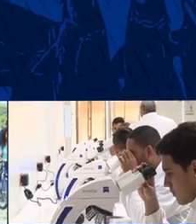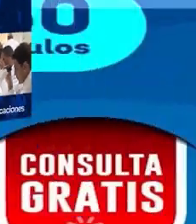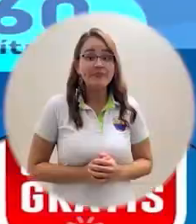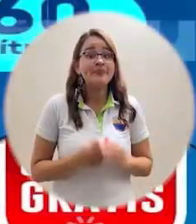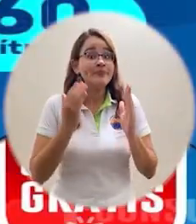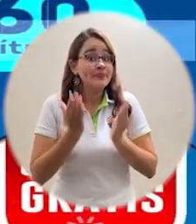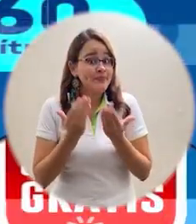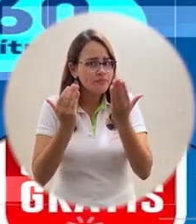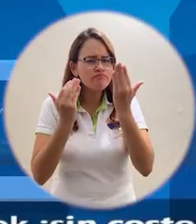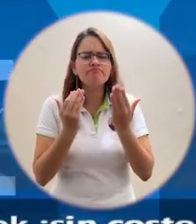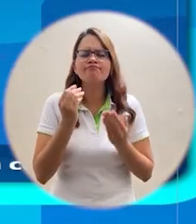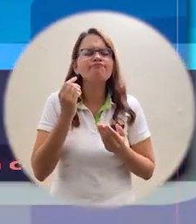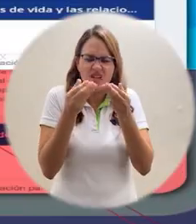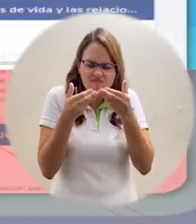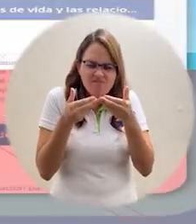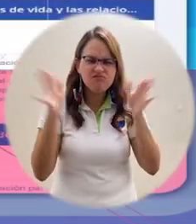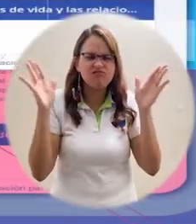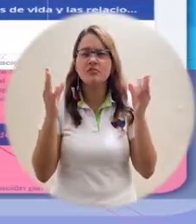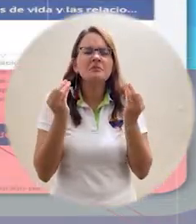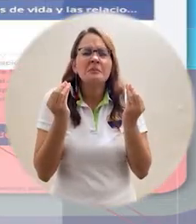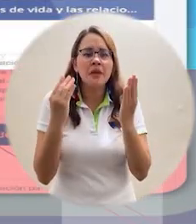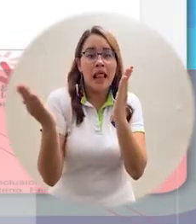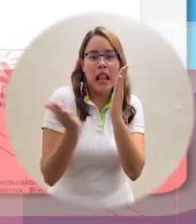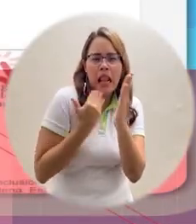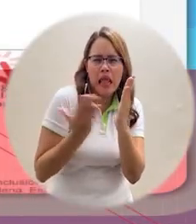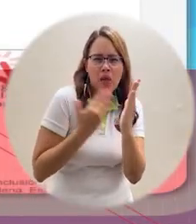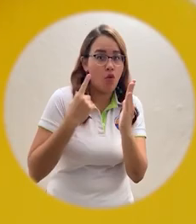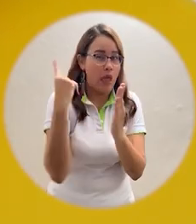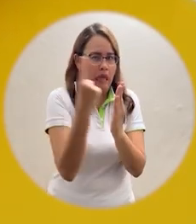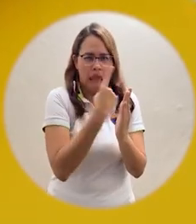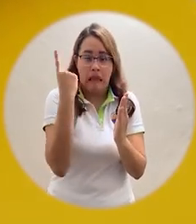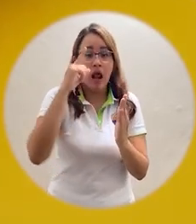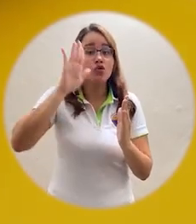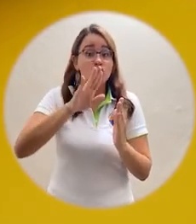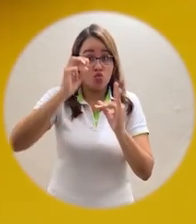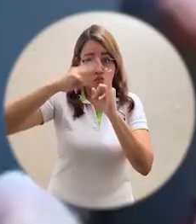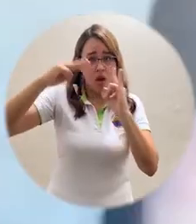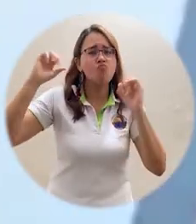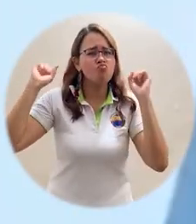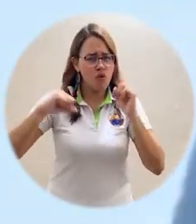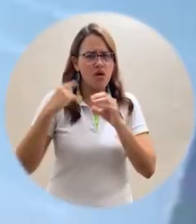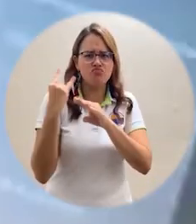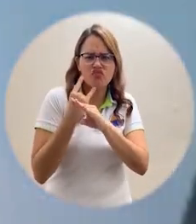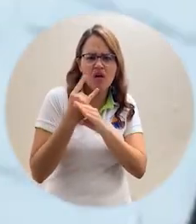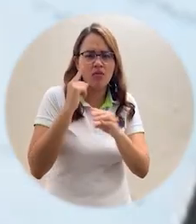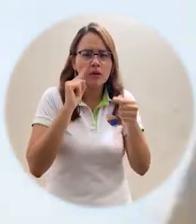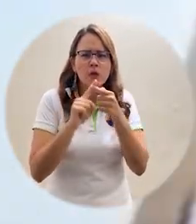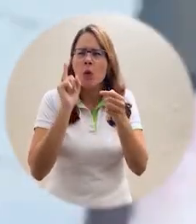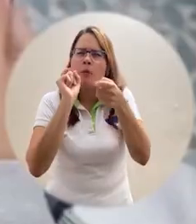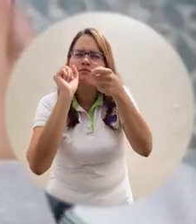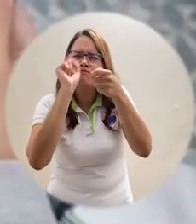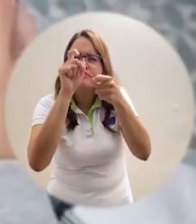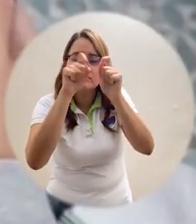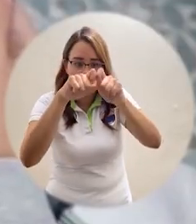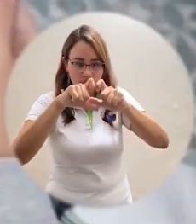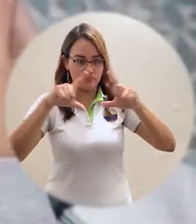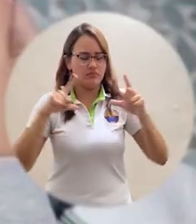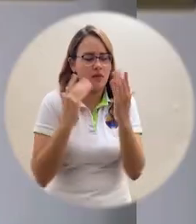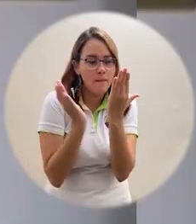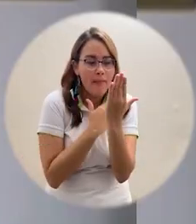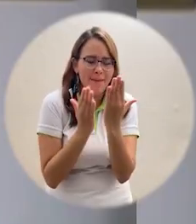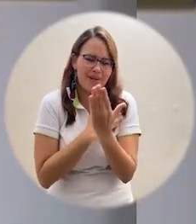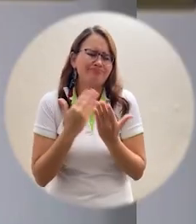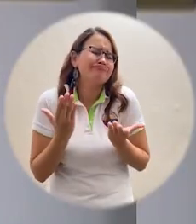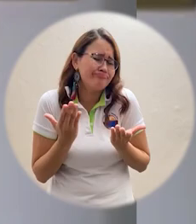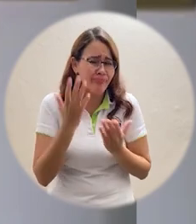La iniciativa de abrir todos los libros de la editorial de la Universidad Magdalena es por toda esta coyuntura que